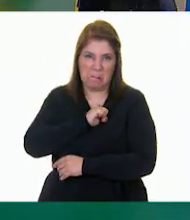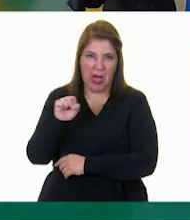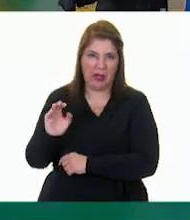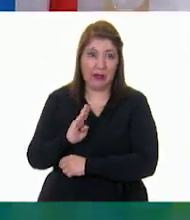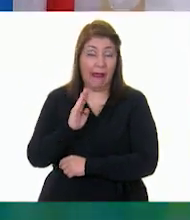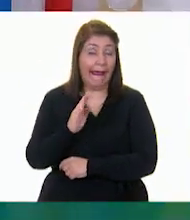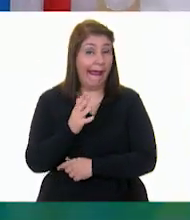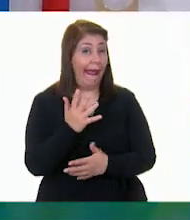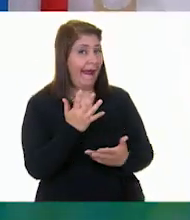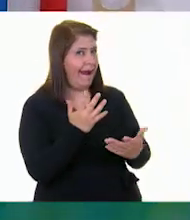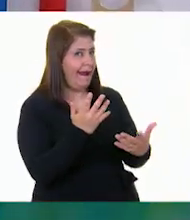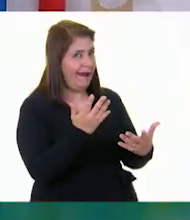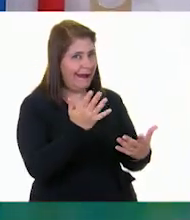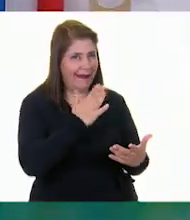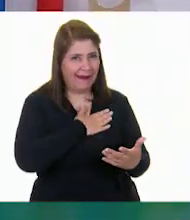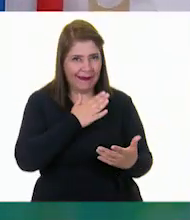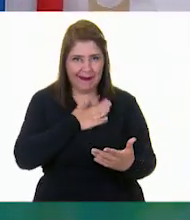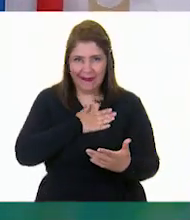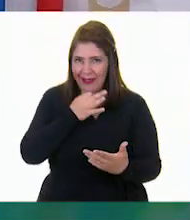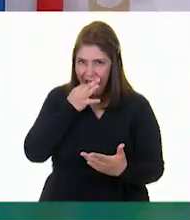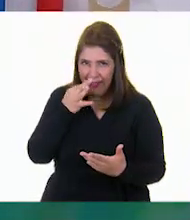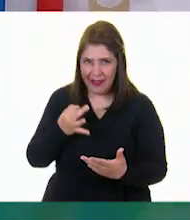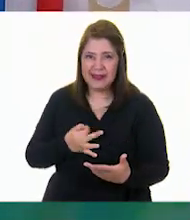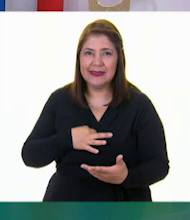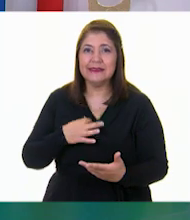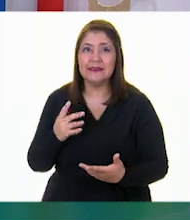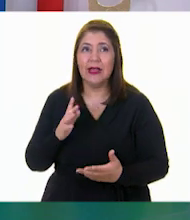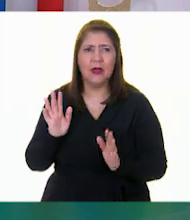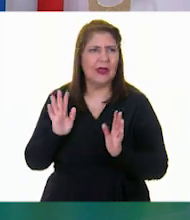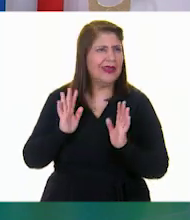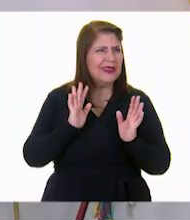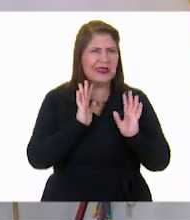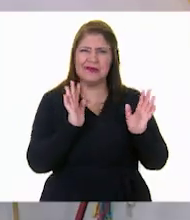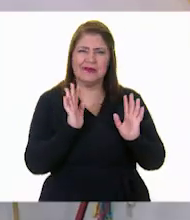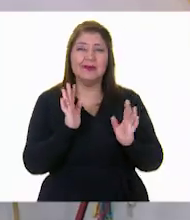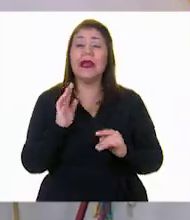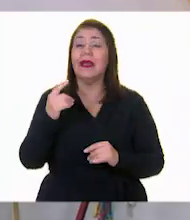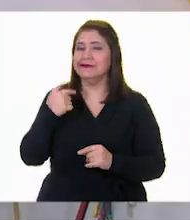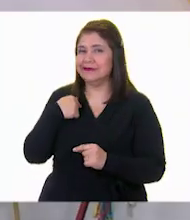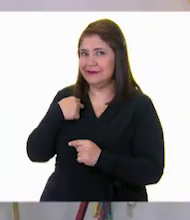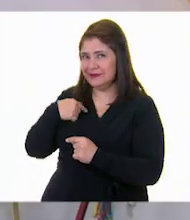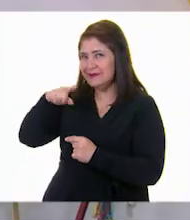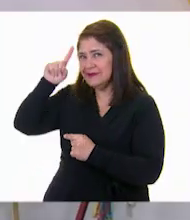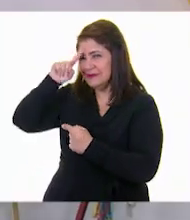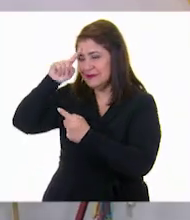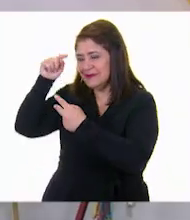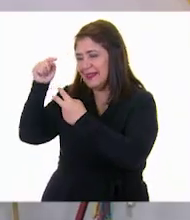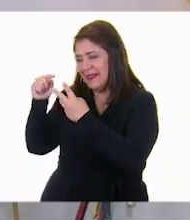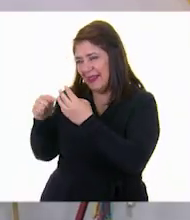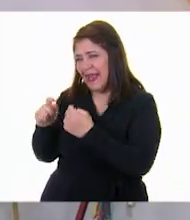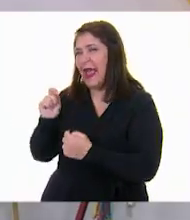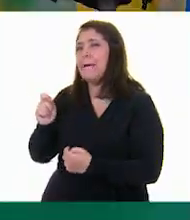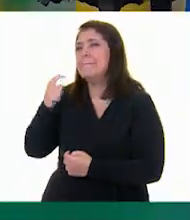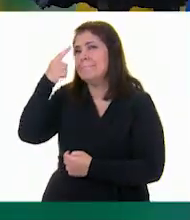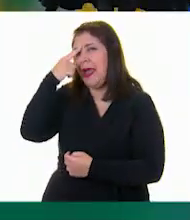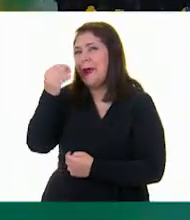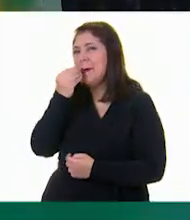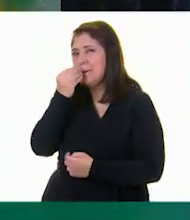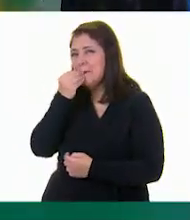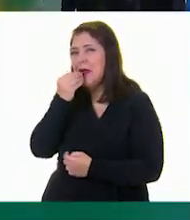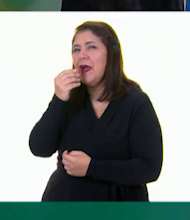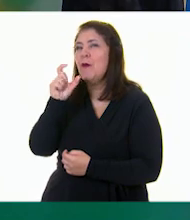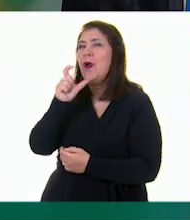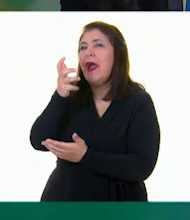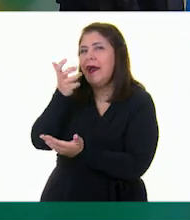¿Me llamaron? ¡Ay, no! Aquí traigo unas recomendaciones de refrigerio. ¡No,